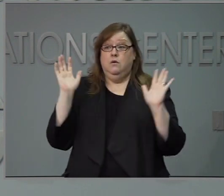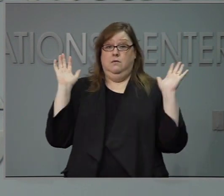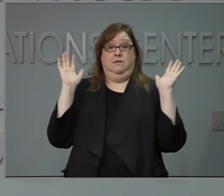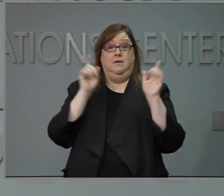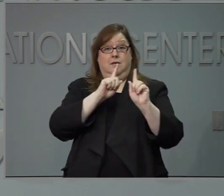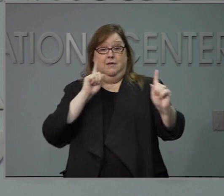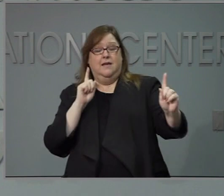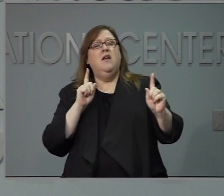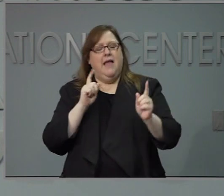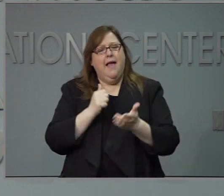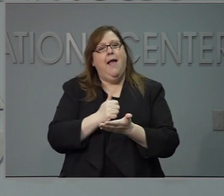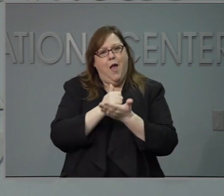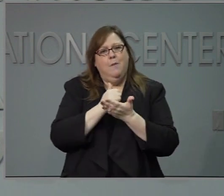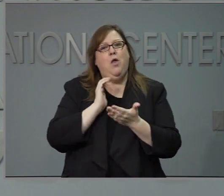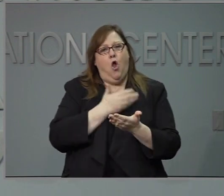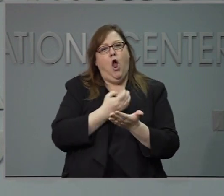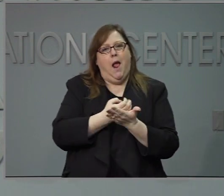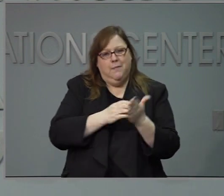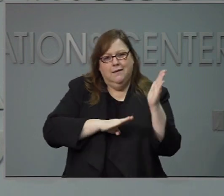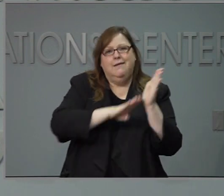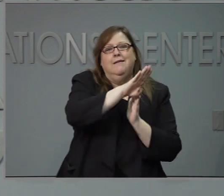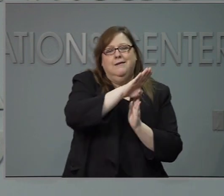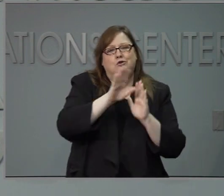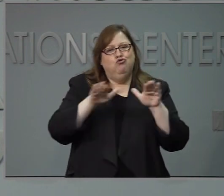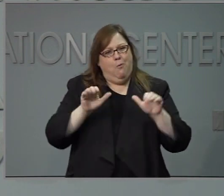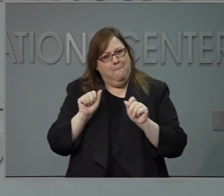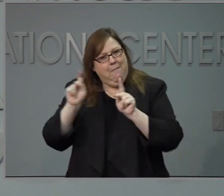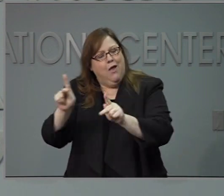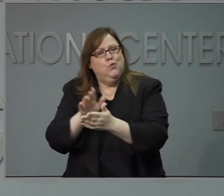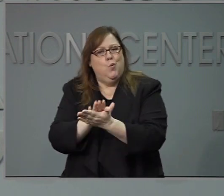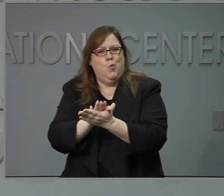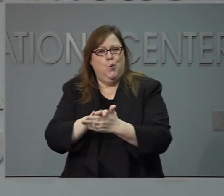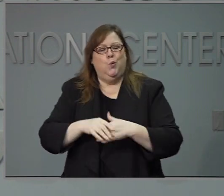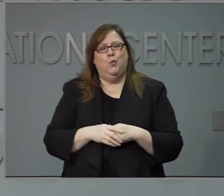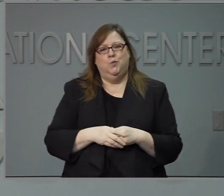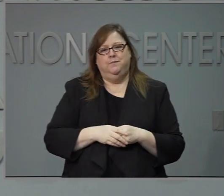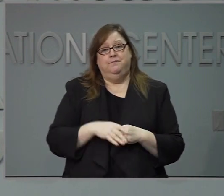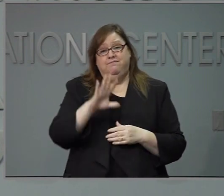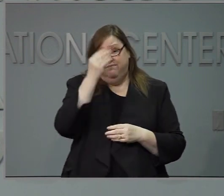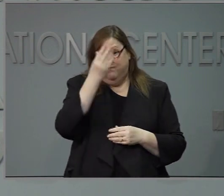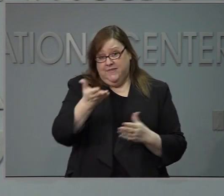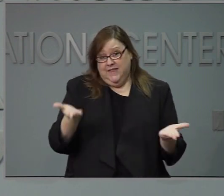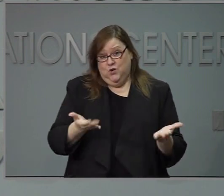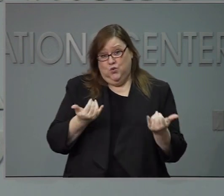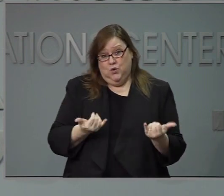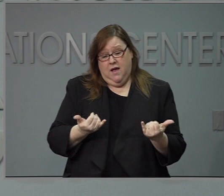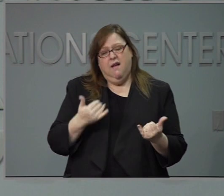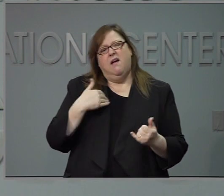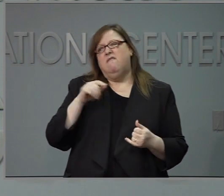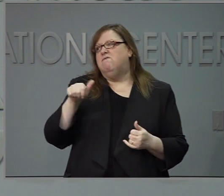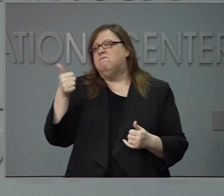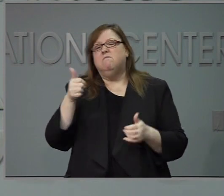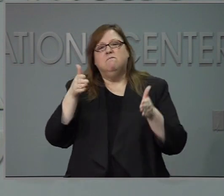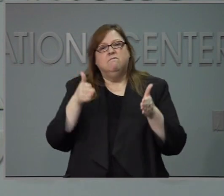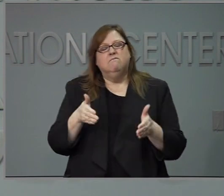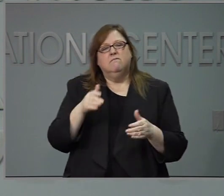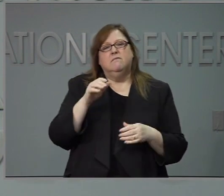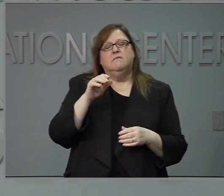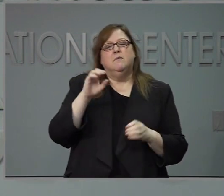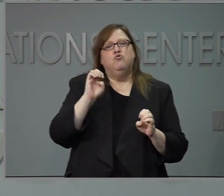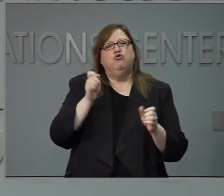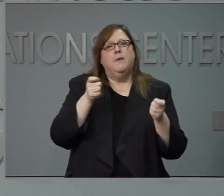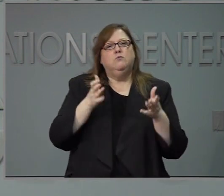de administración de emergencias, Mike Sprayberry, Karen Magoon y Brian Tipton son nuestros intérpretes de idioma de señales